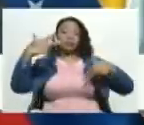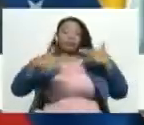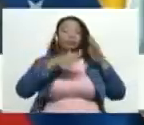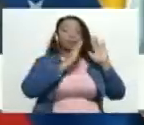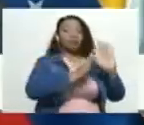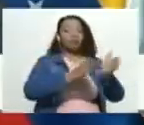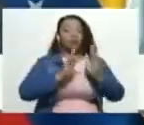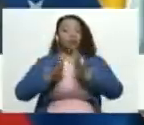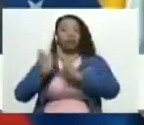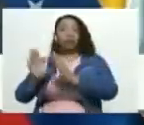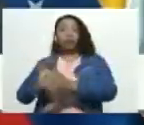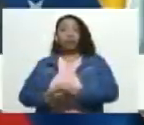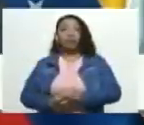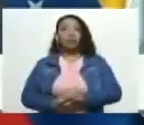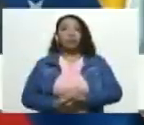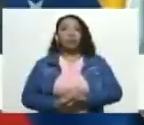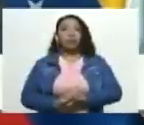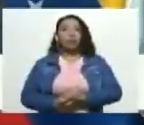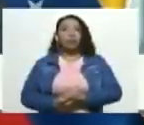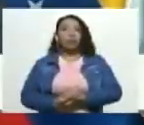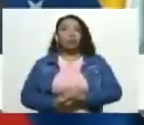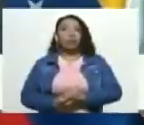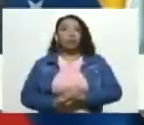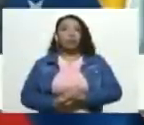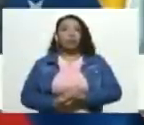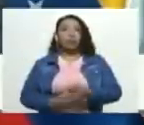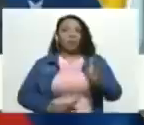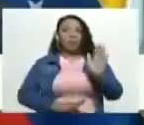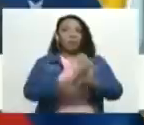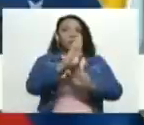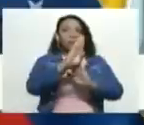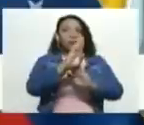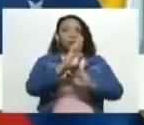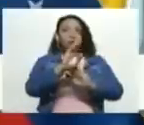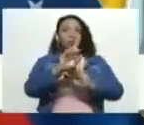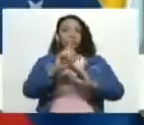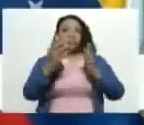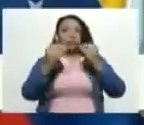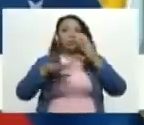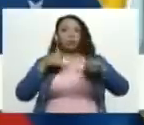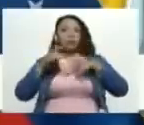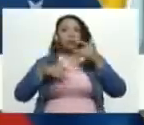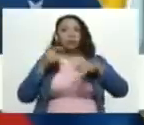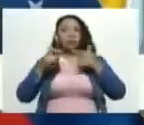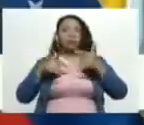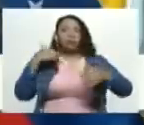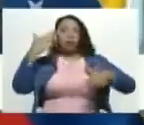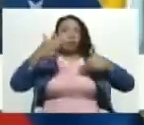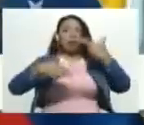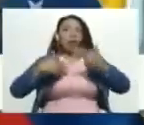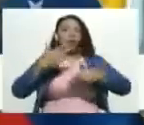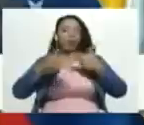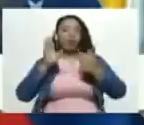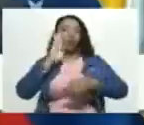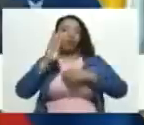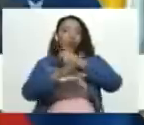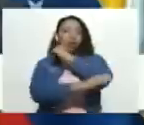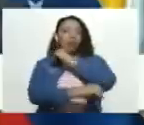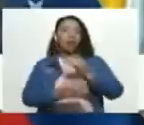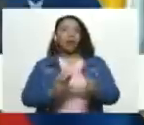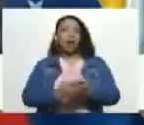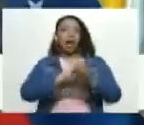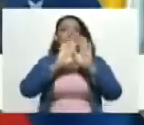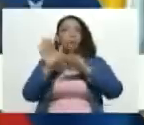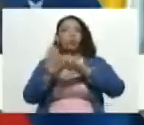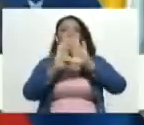conocida como gobierno interino, desarrolló una serie de actividades ilícitas, apoyadas por